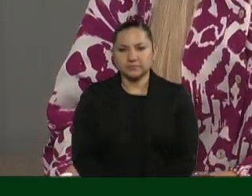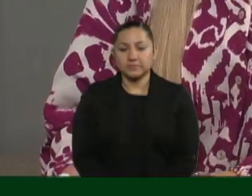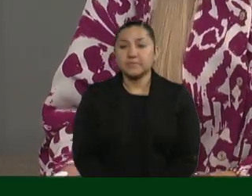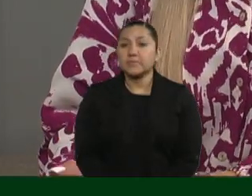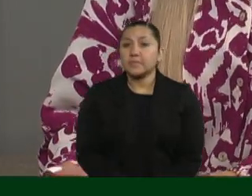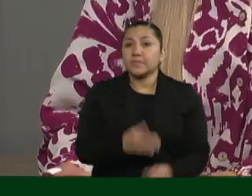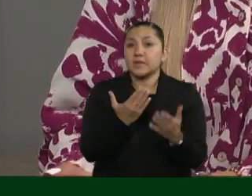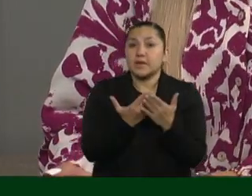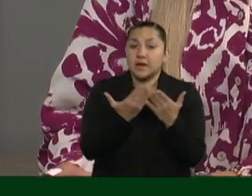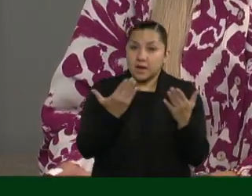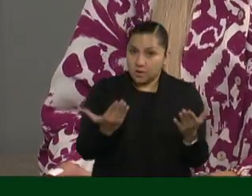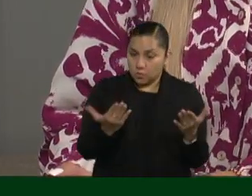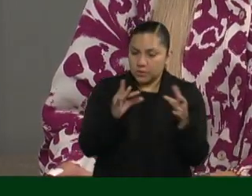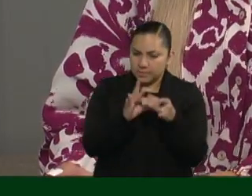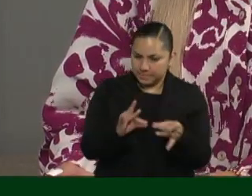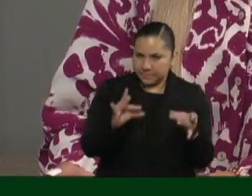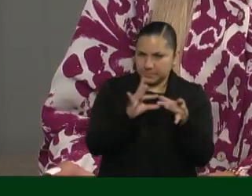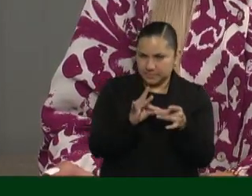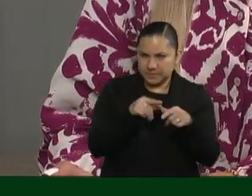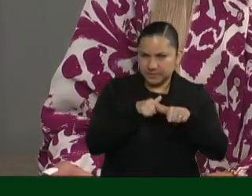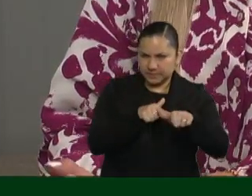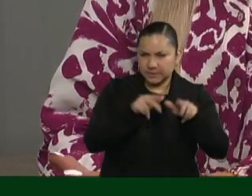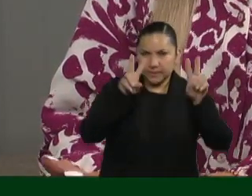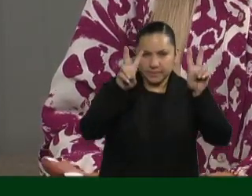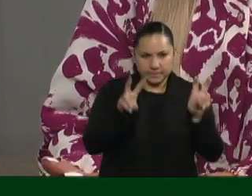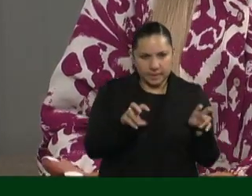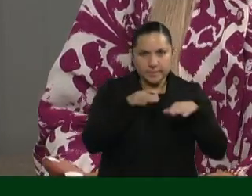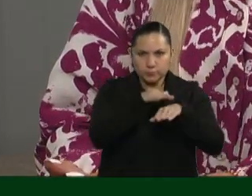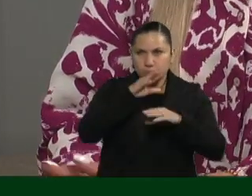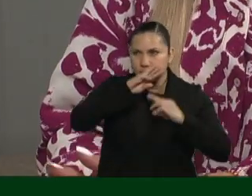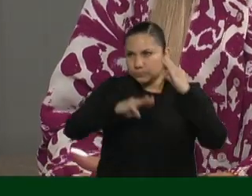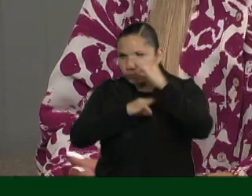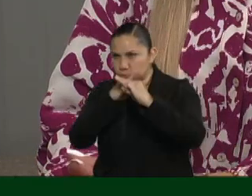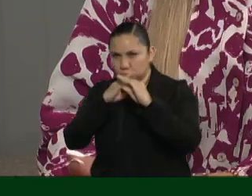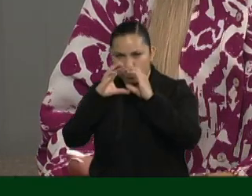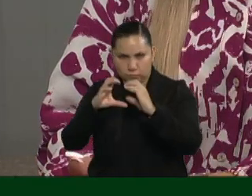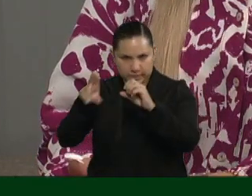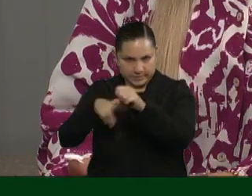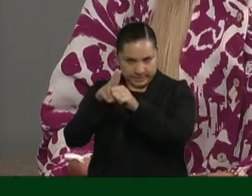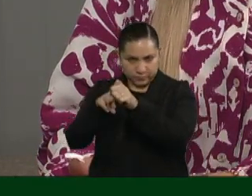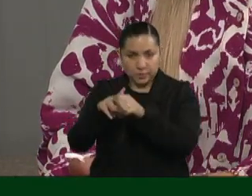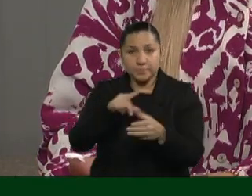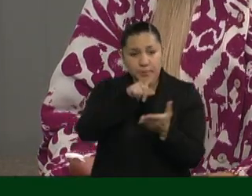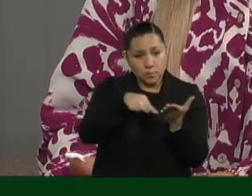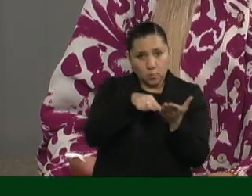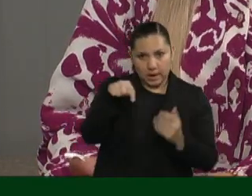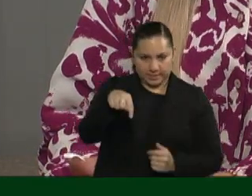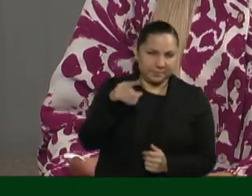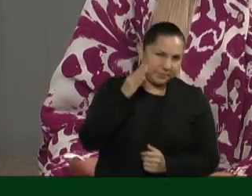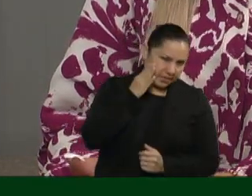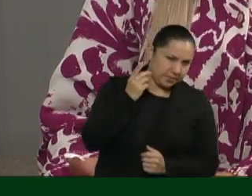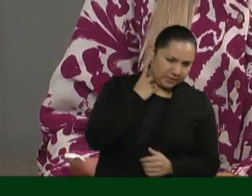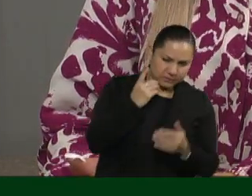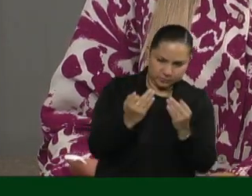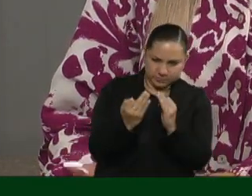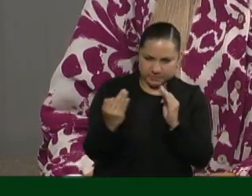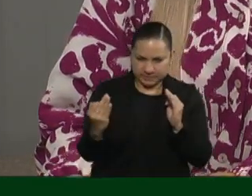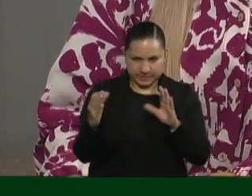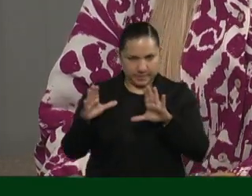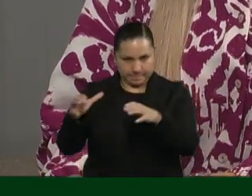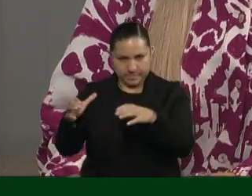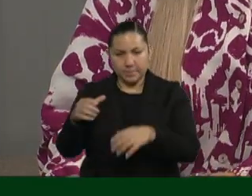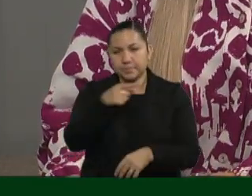Vamos a continuar con temas ambientales, porque en Garita de San Lázaro, un grupo de pequeños productores cafetaleros del estado de